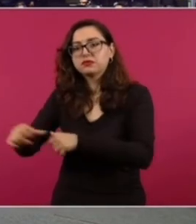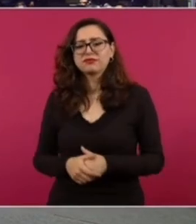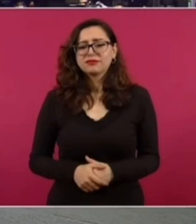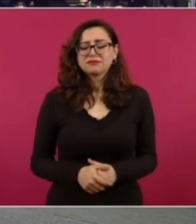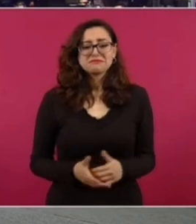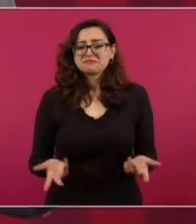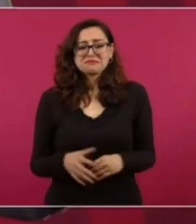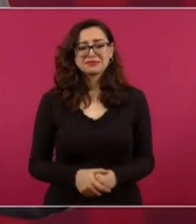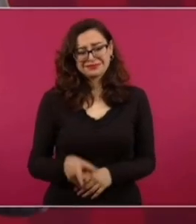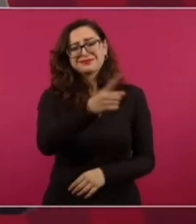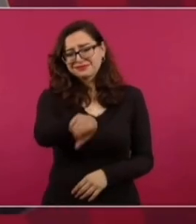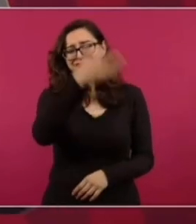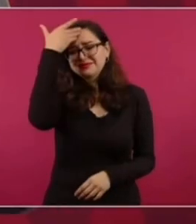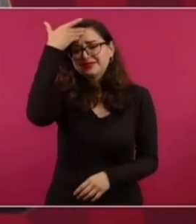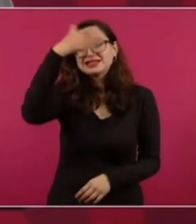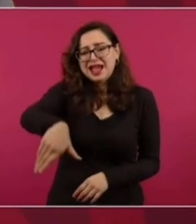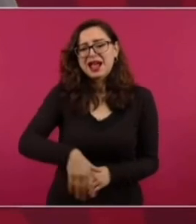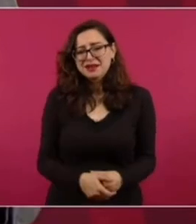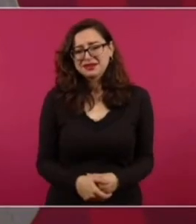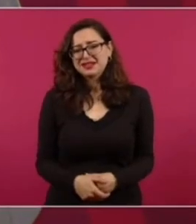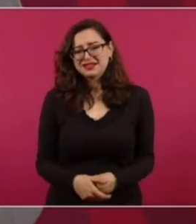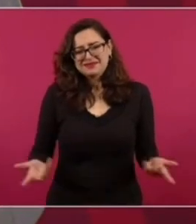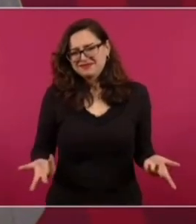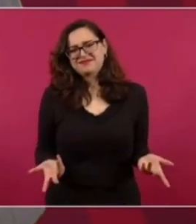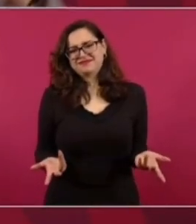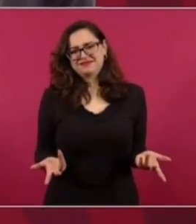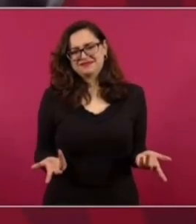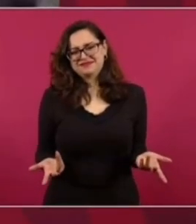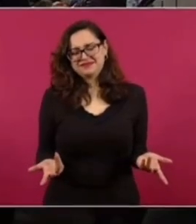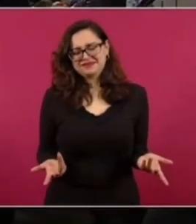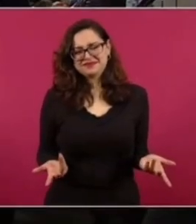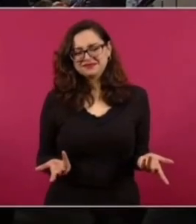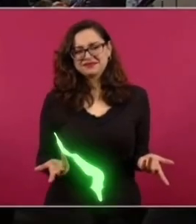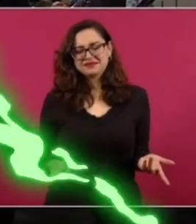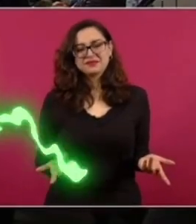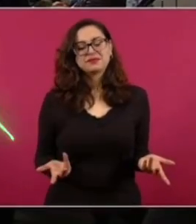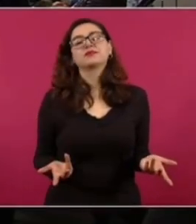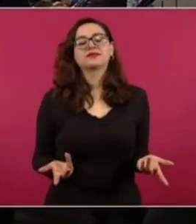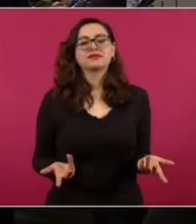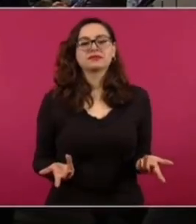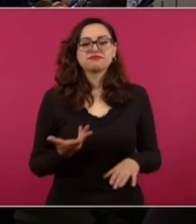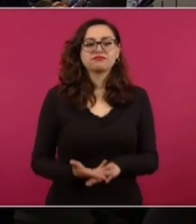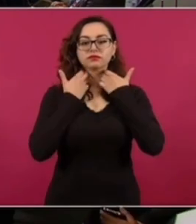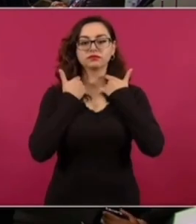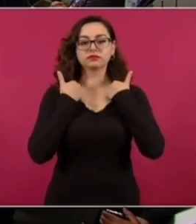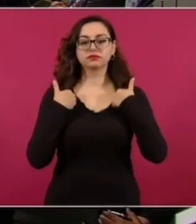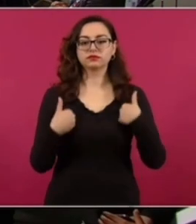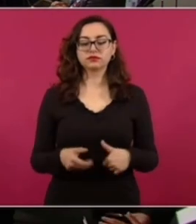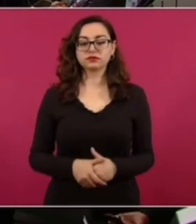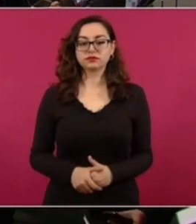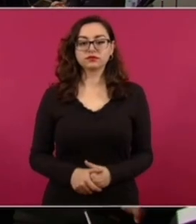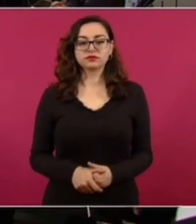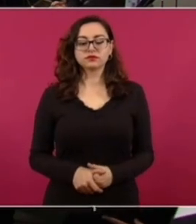No, ya tienen información, lo saben es como cuando se votó la reforma eléctrica